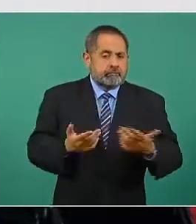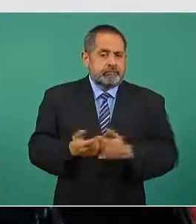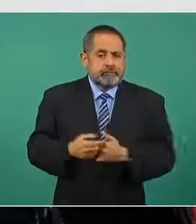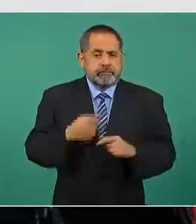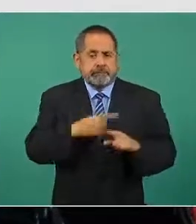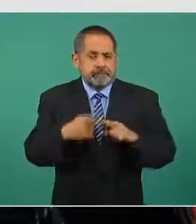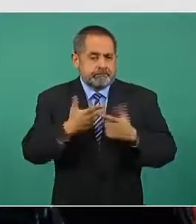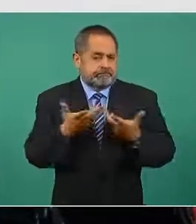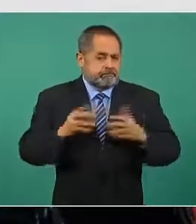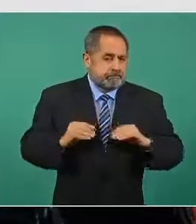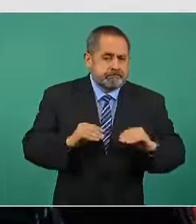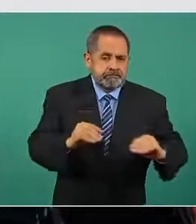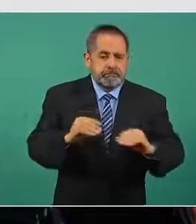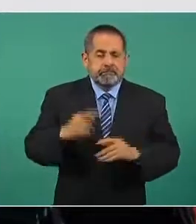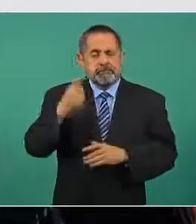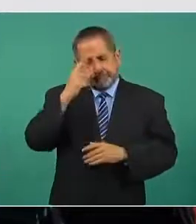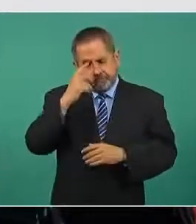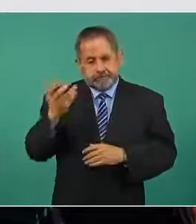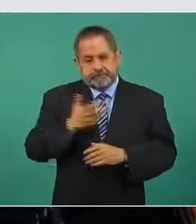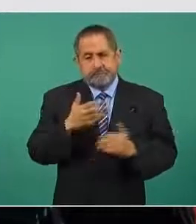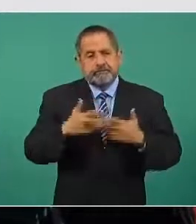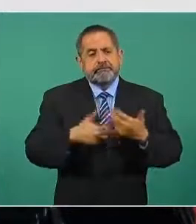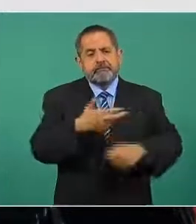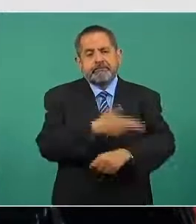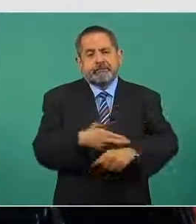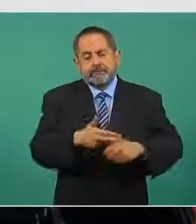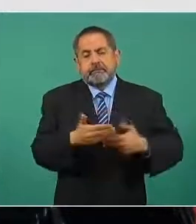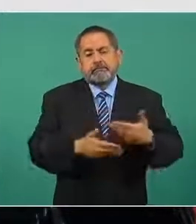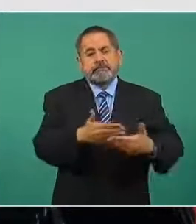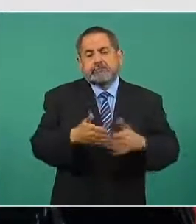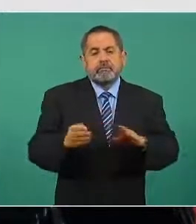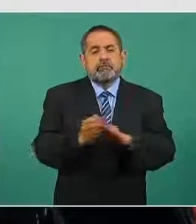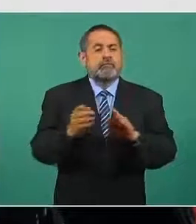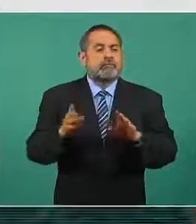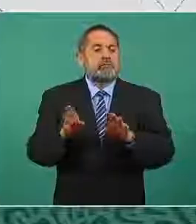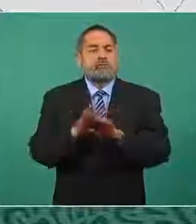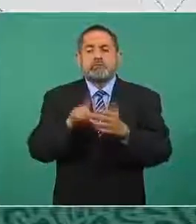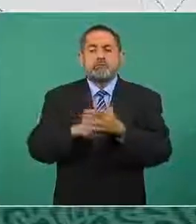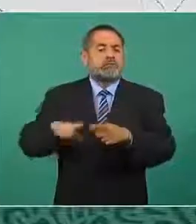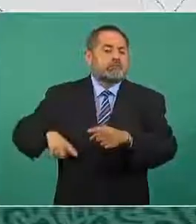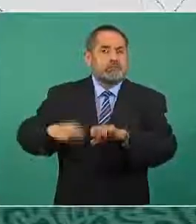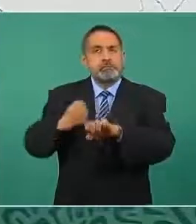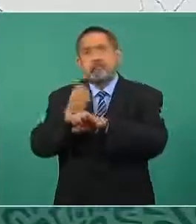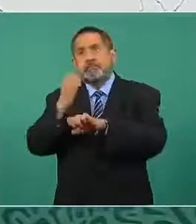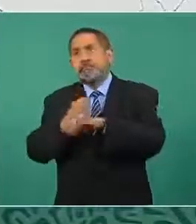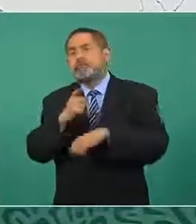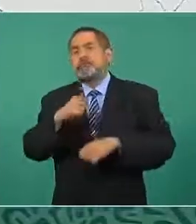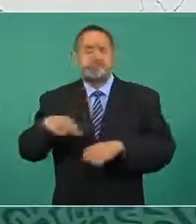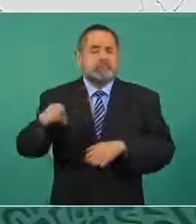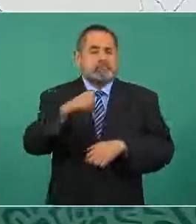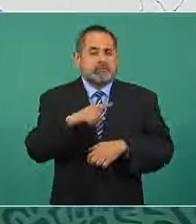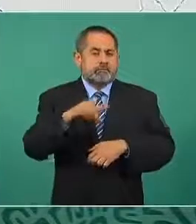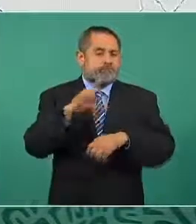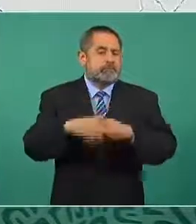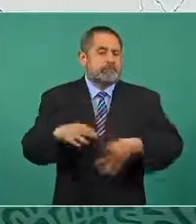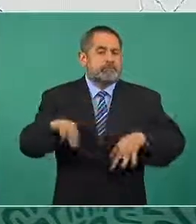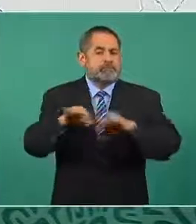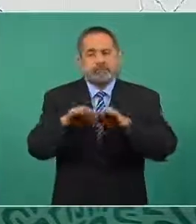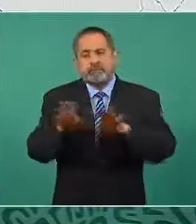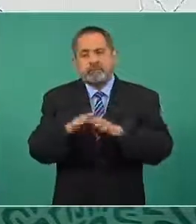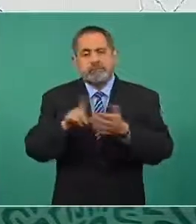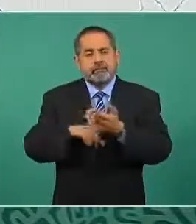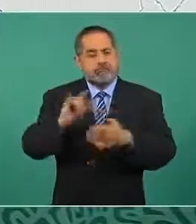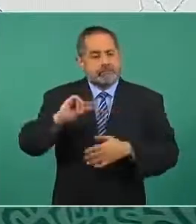acciones que se realizan en esta zona en conjunto con los gobiernos de los estados y principalmente las